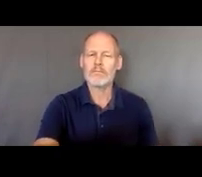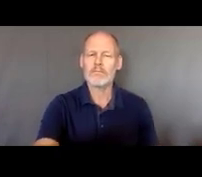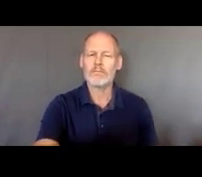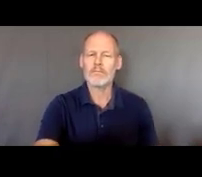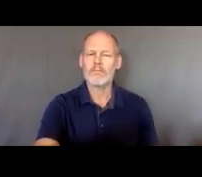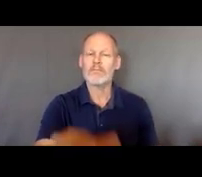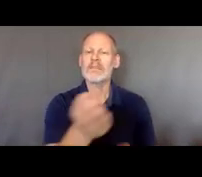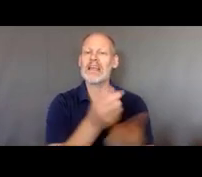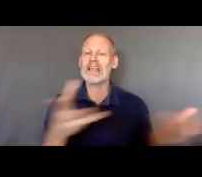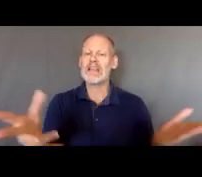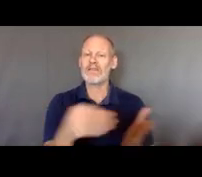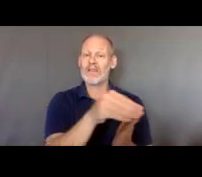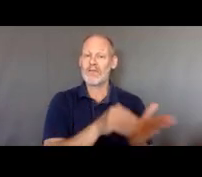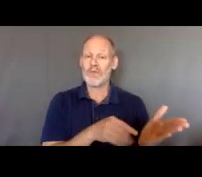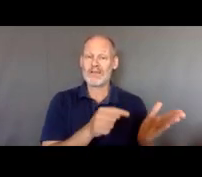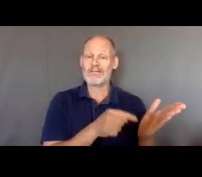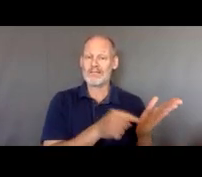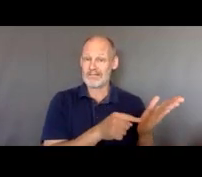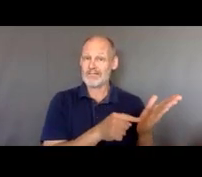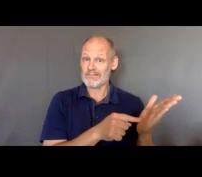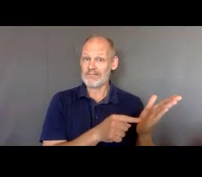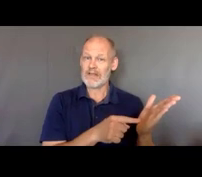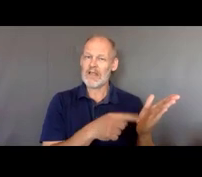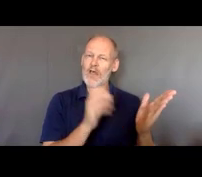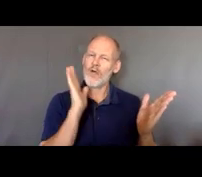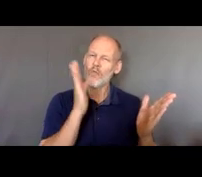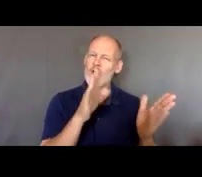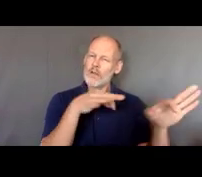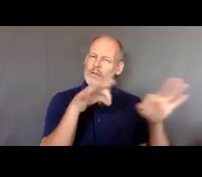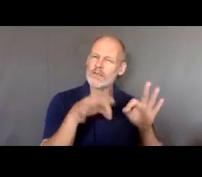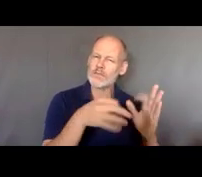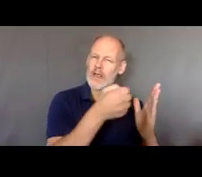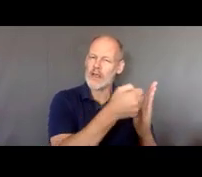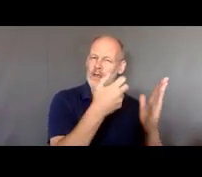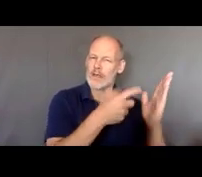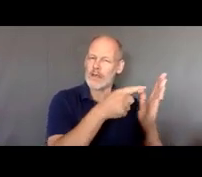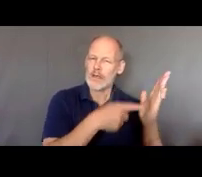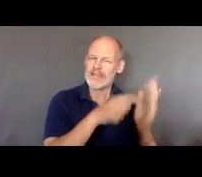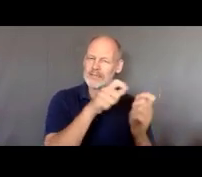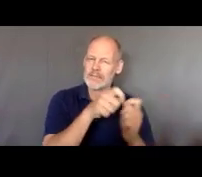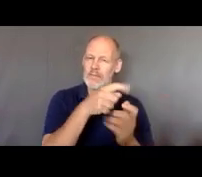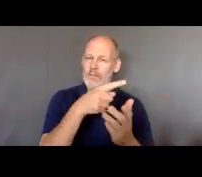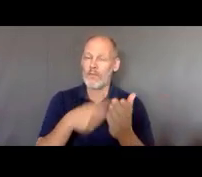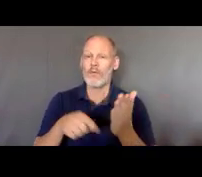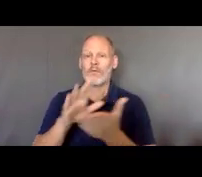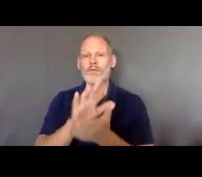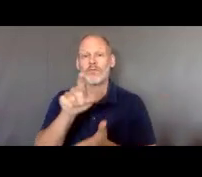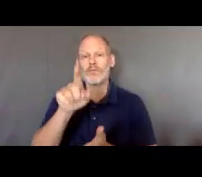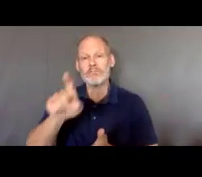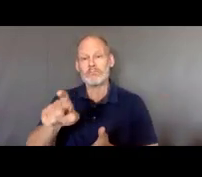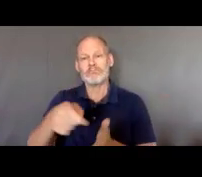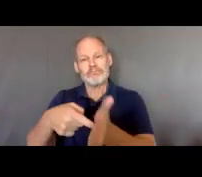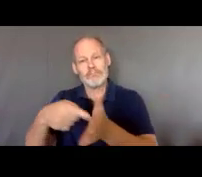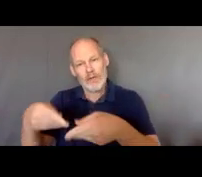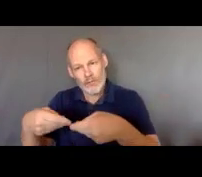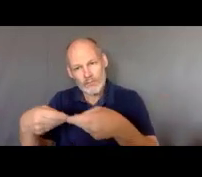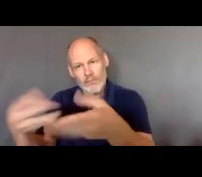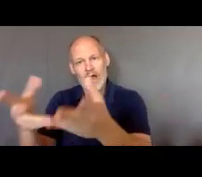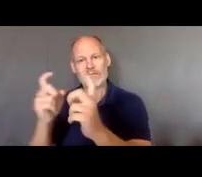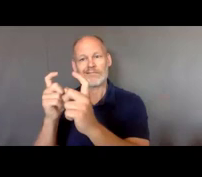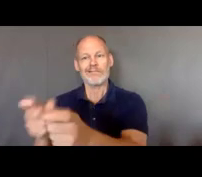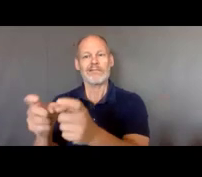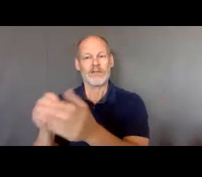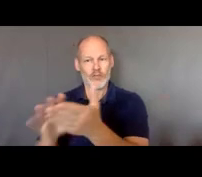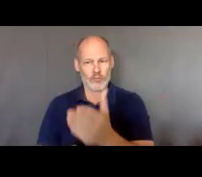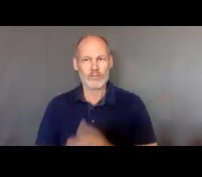se exige que se le tiene que proporcionar al estudiante. Así que es un documento bien importante, y es bien importante asegurarnos que todo lo que el